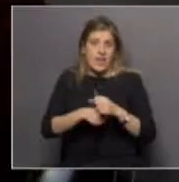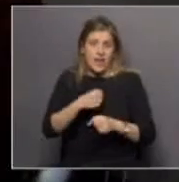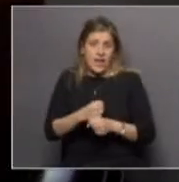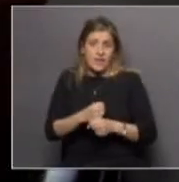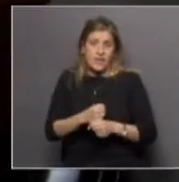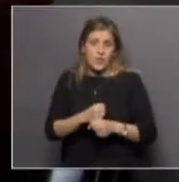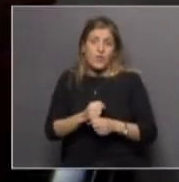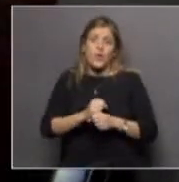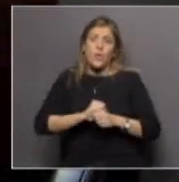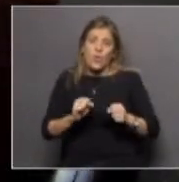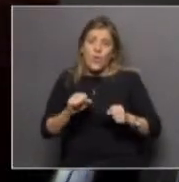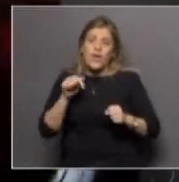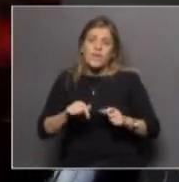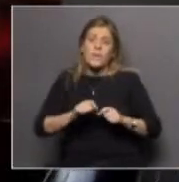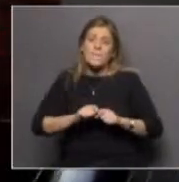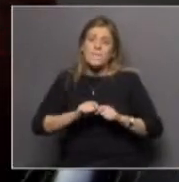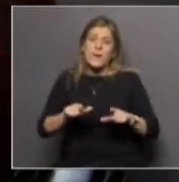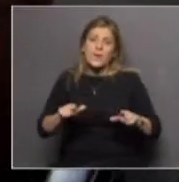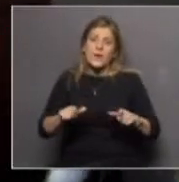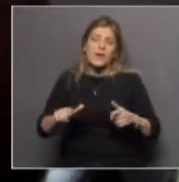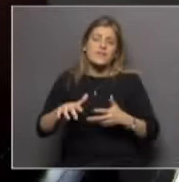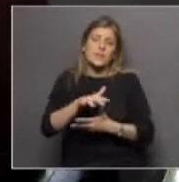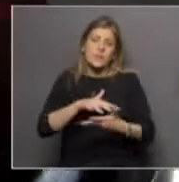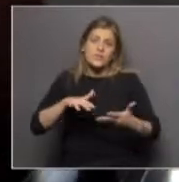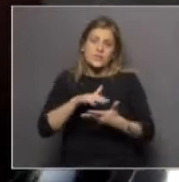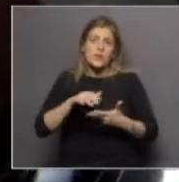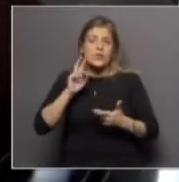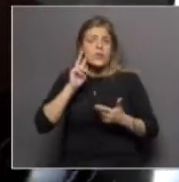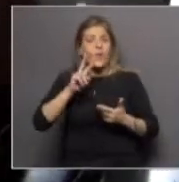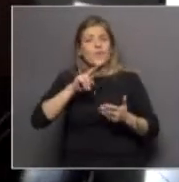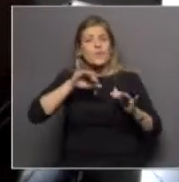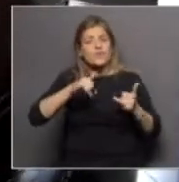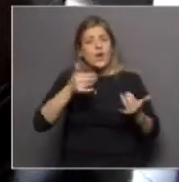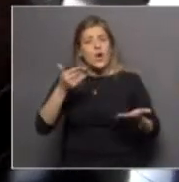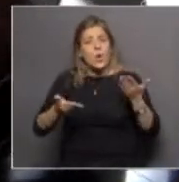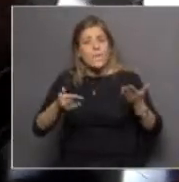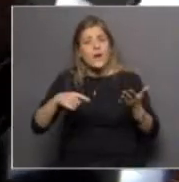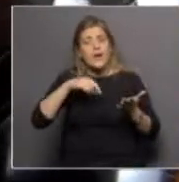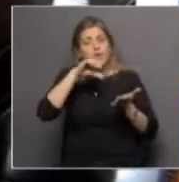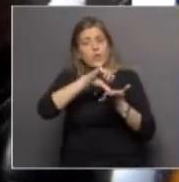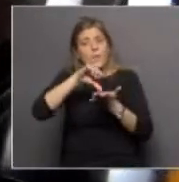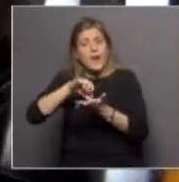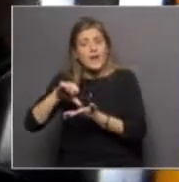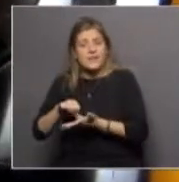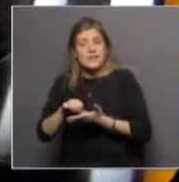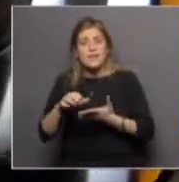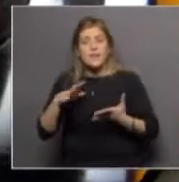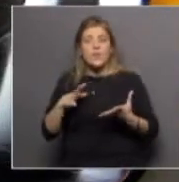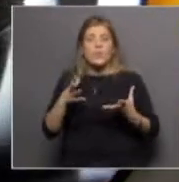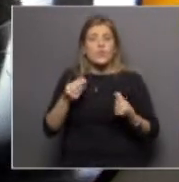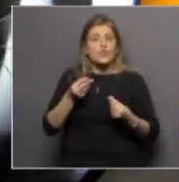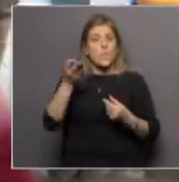pueden empeorar la situación y lo que hemos visto en otros países que aún con mucho